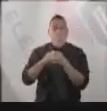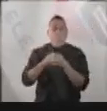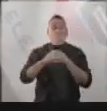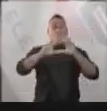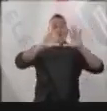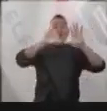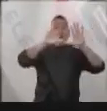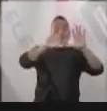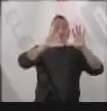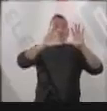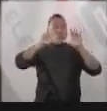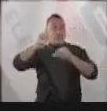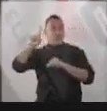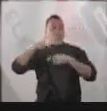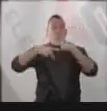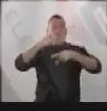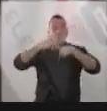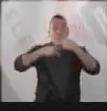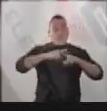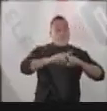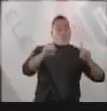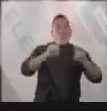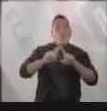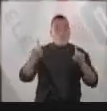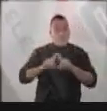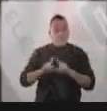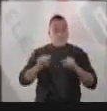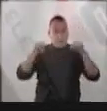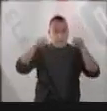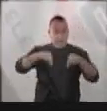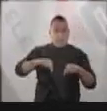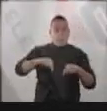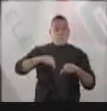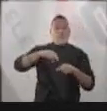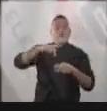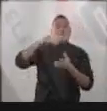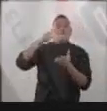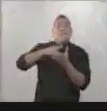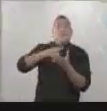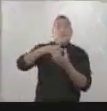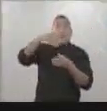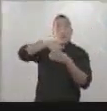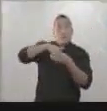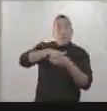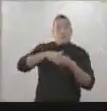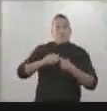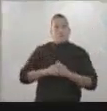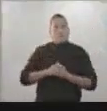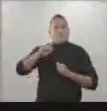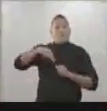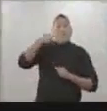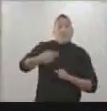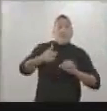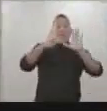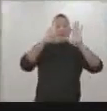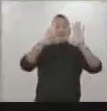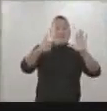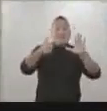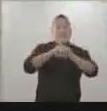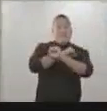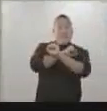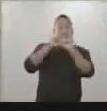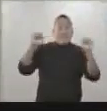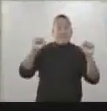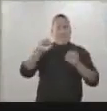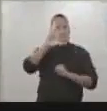81 organizaciones políticas que están participando en estas elecciones. Mañana, a partir de las 6